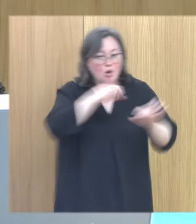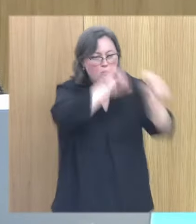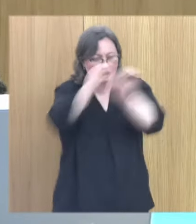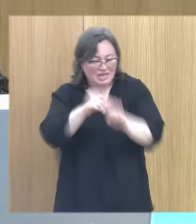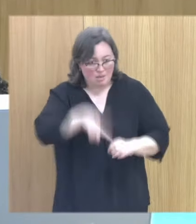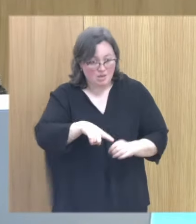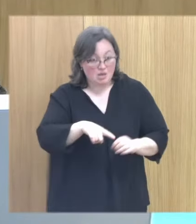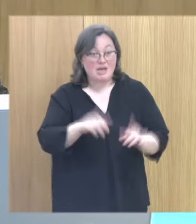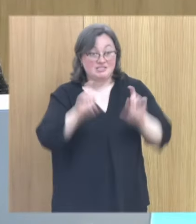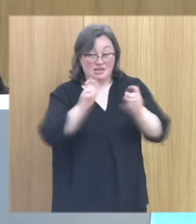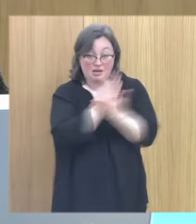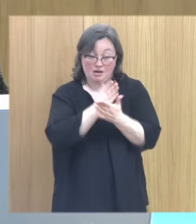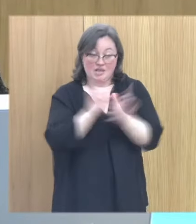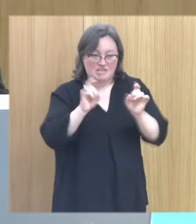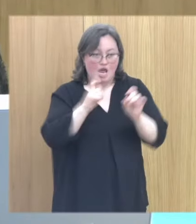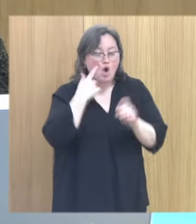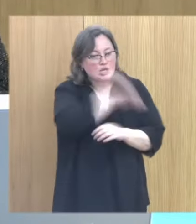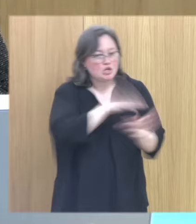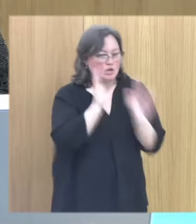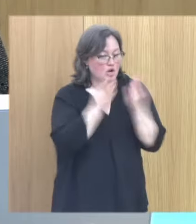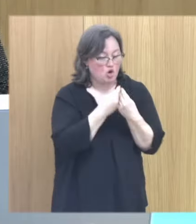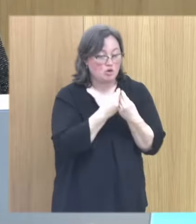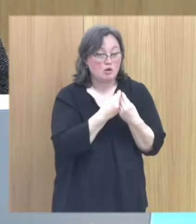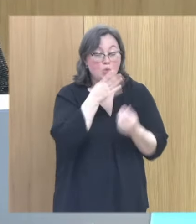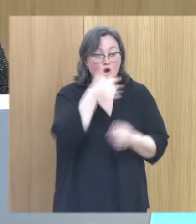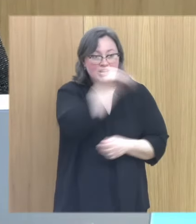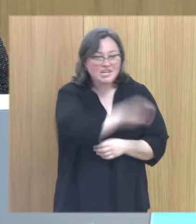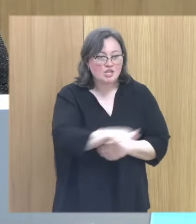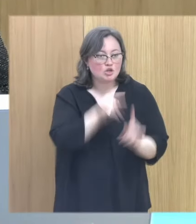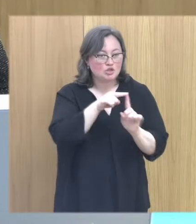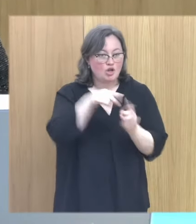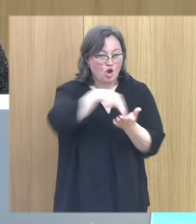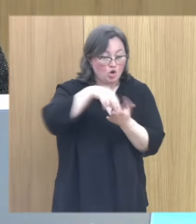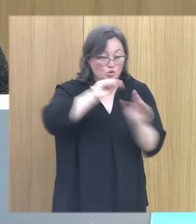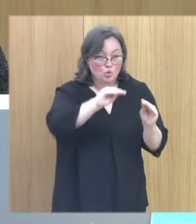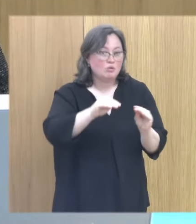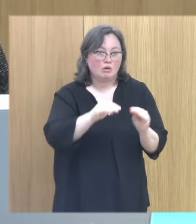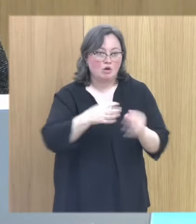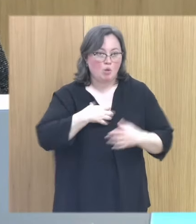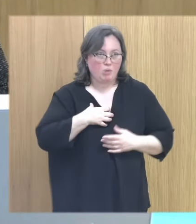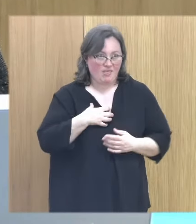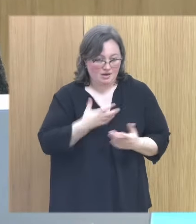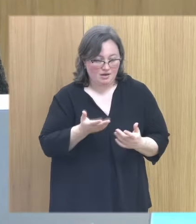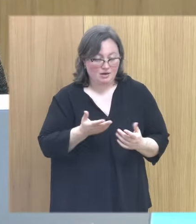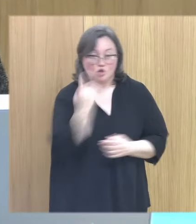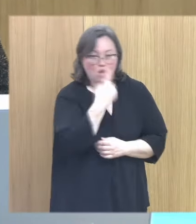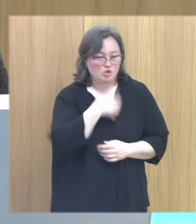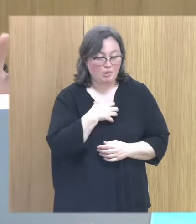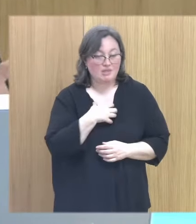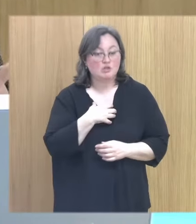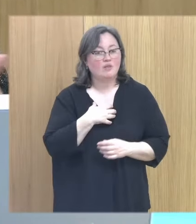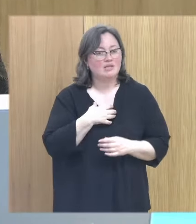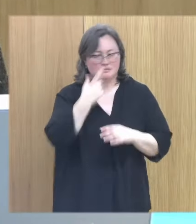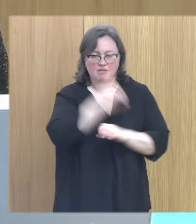y enseñar esta diferencia es clave para trabajar con los niños porque están todavía en una posición en la que no pueden entonces ahí hay una diferencia